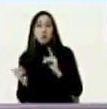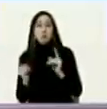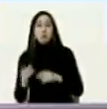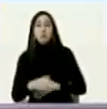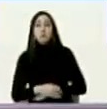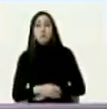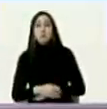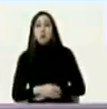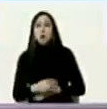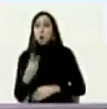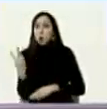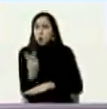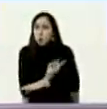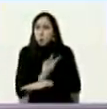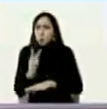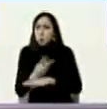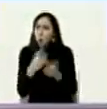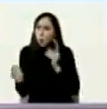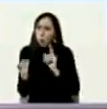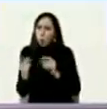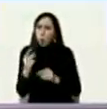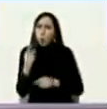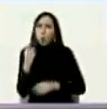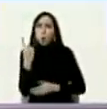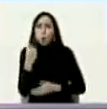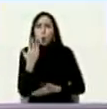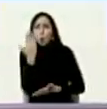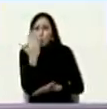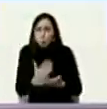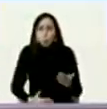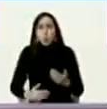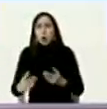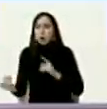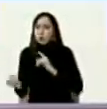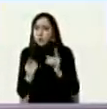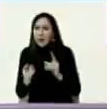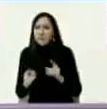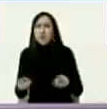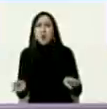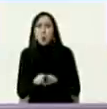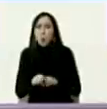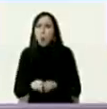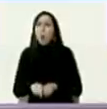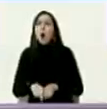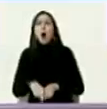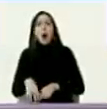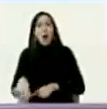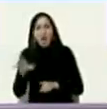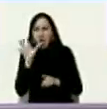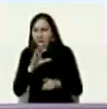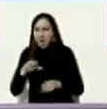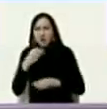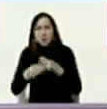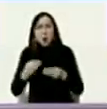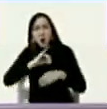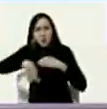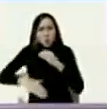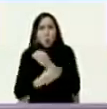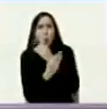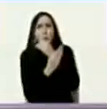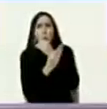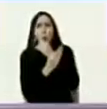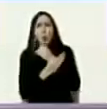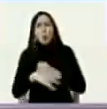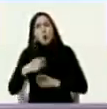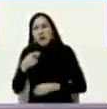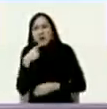de dos horas que estuvieron hablando hora y media estuvieron hablando ellos pestes de Guaidó y de todo ellos